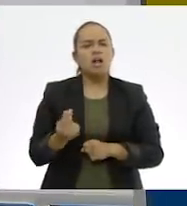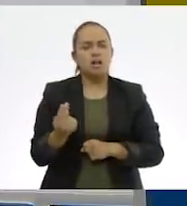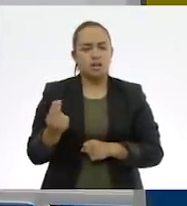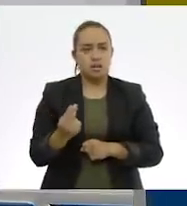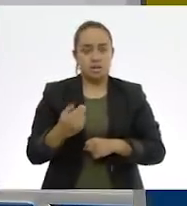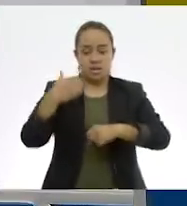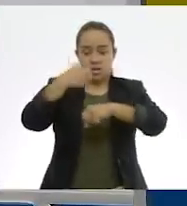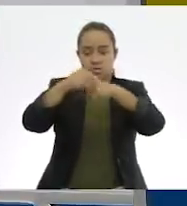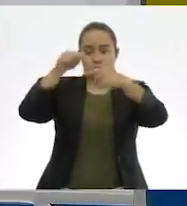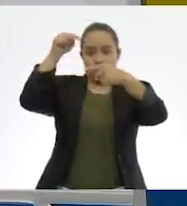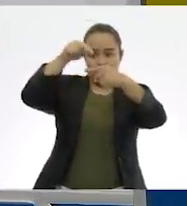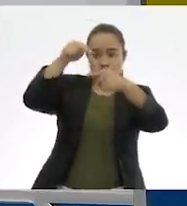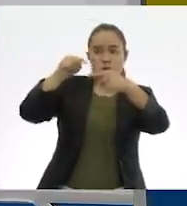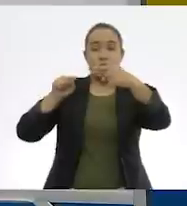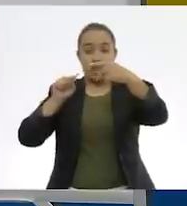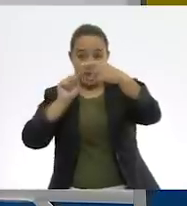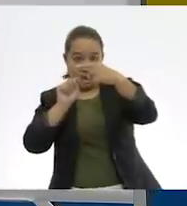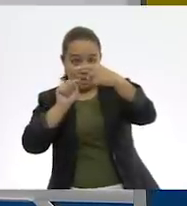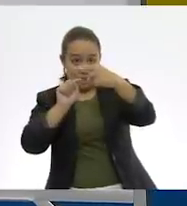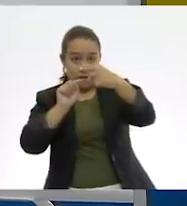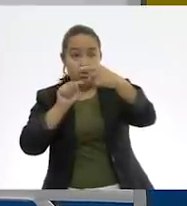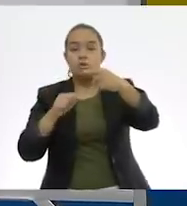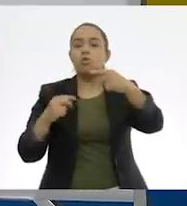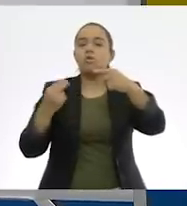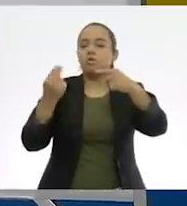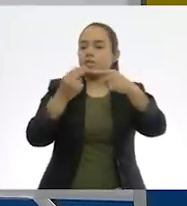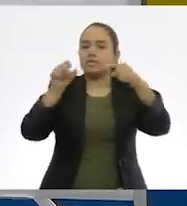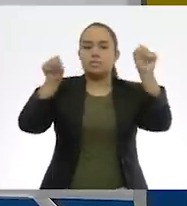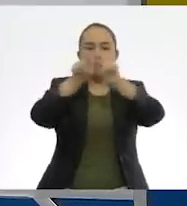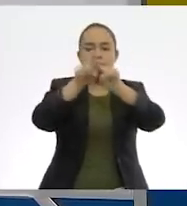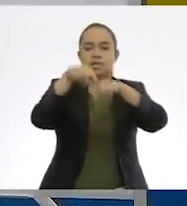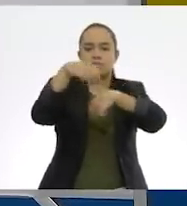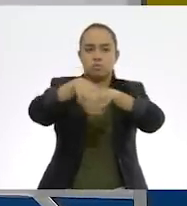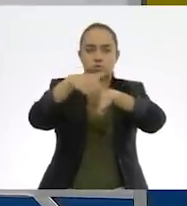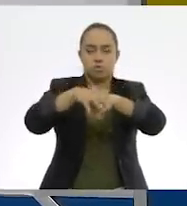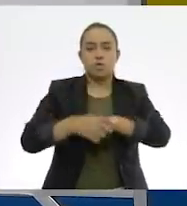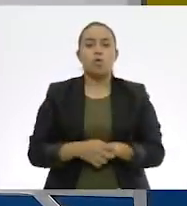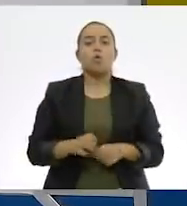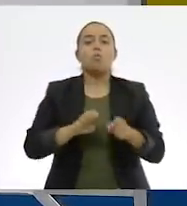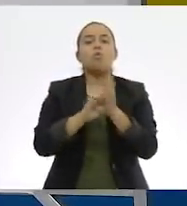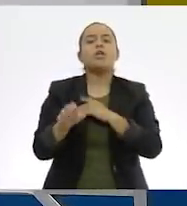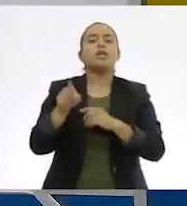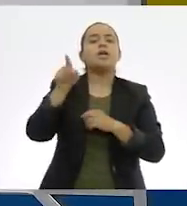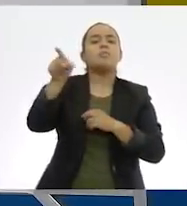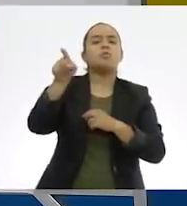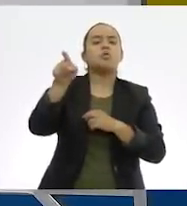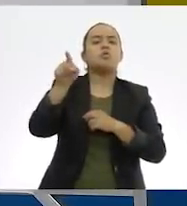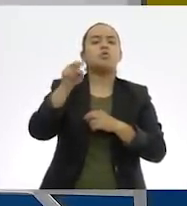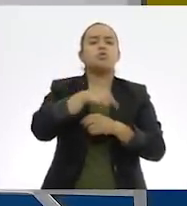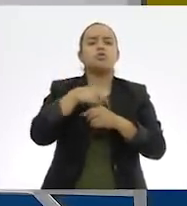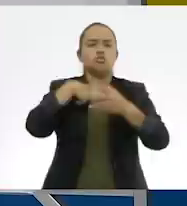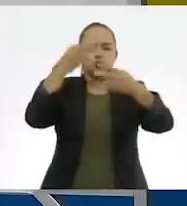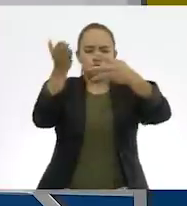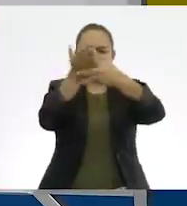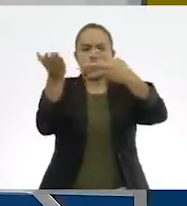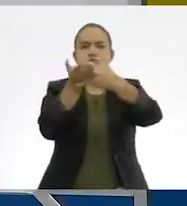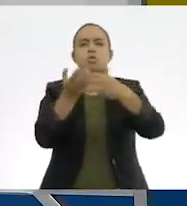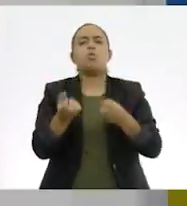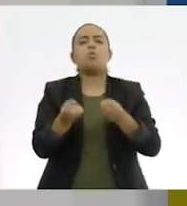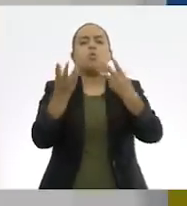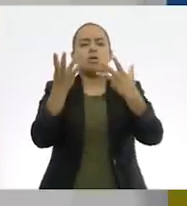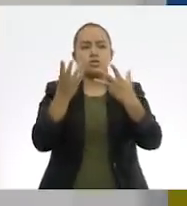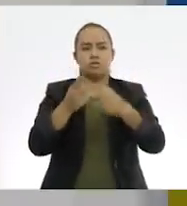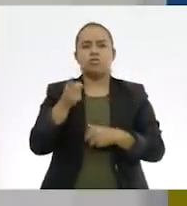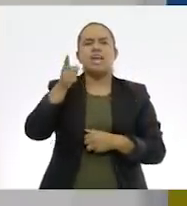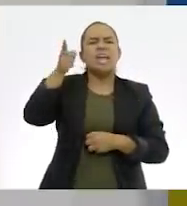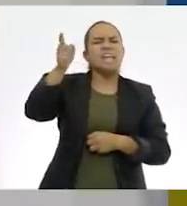tanto el numerador como el denominador iban a tener el mismo número. Así es. En este caso, sería el número en el que estamos dividiendo el entero. Por